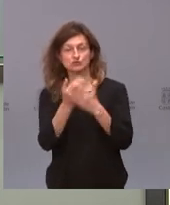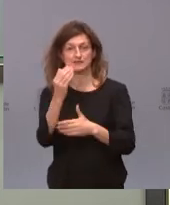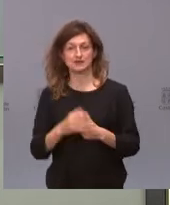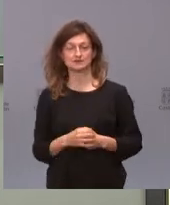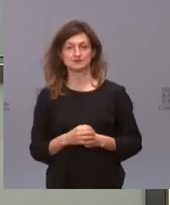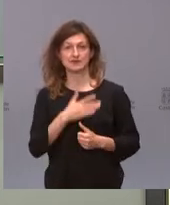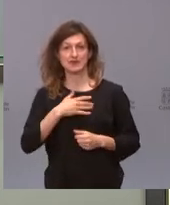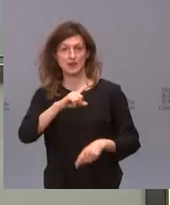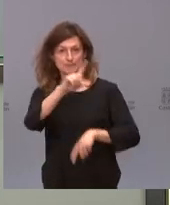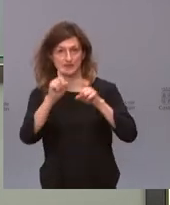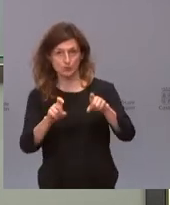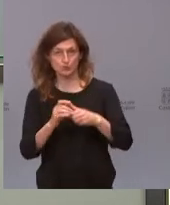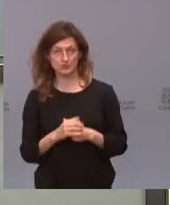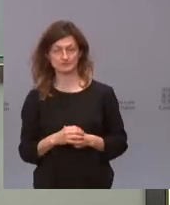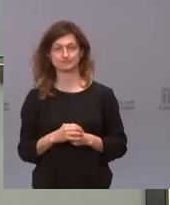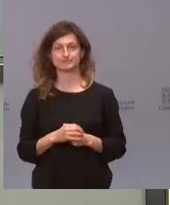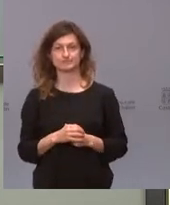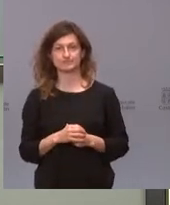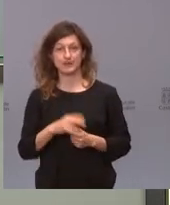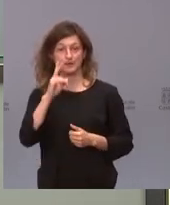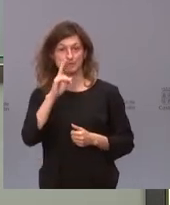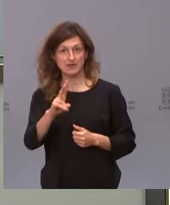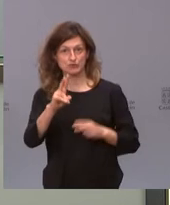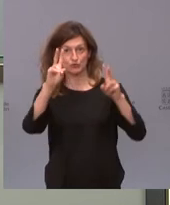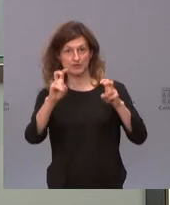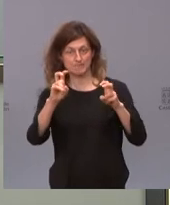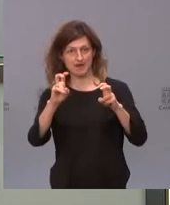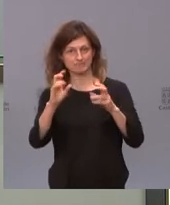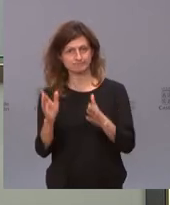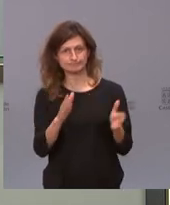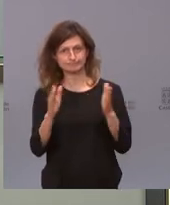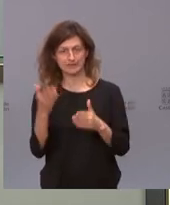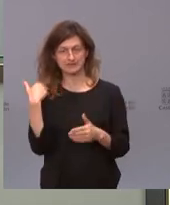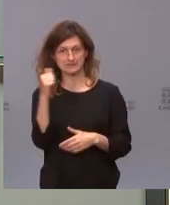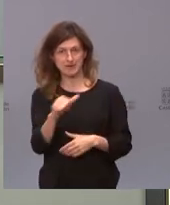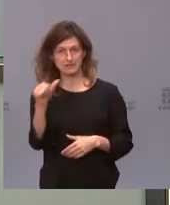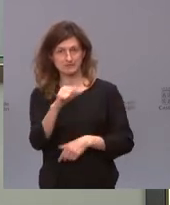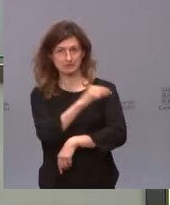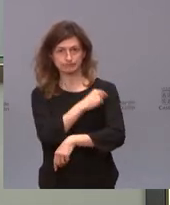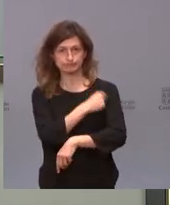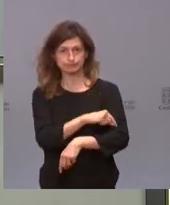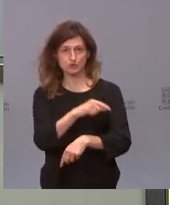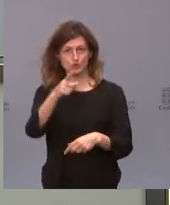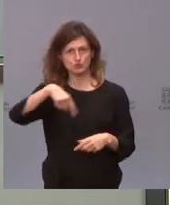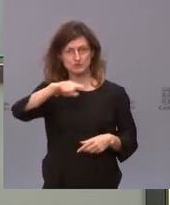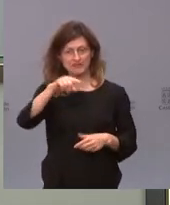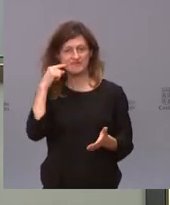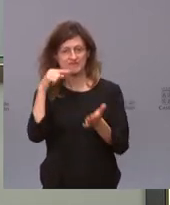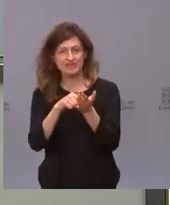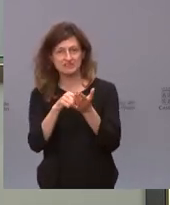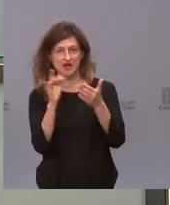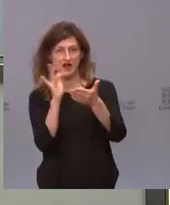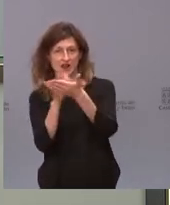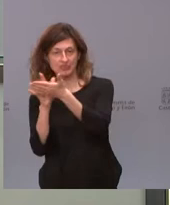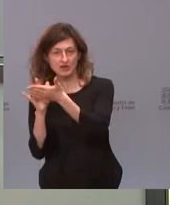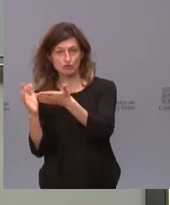Le quería preguntar. Viendo cómo va el ritmo de vacunación de las últimas semanas, no sé si barajan alguna fecha de calendario para